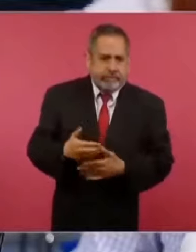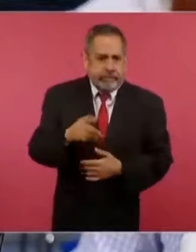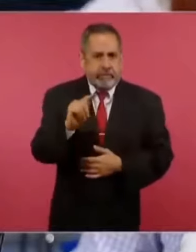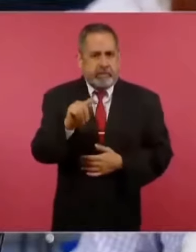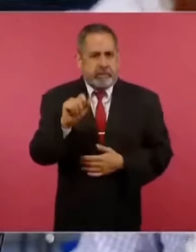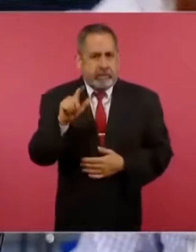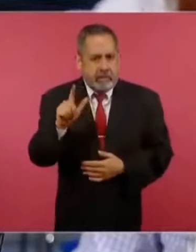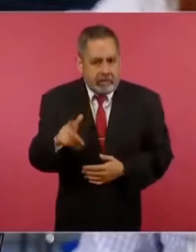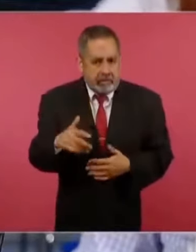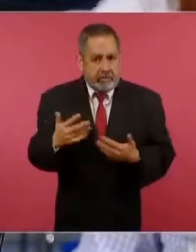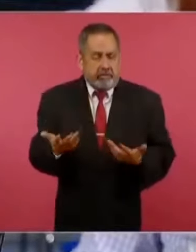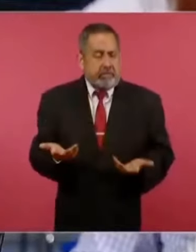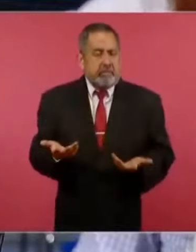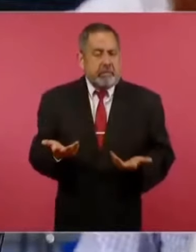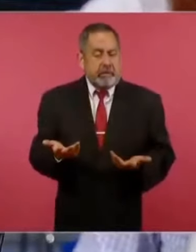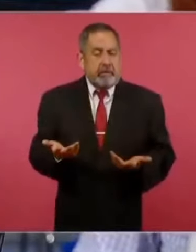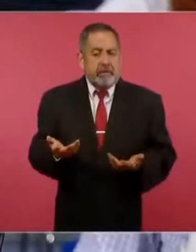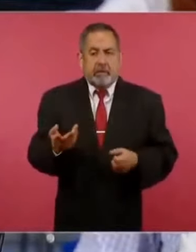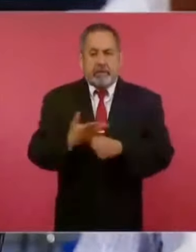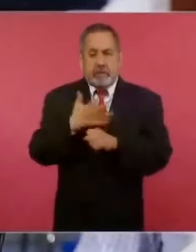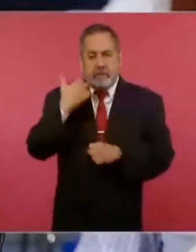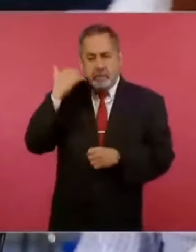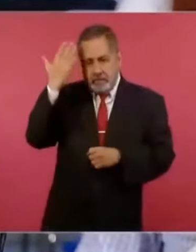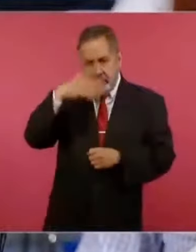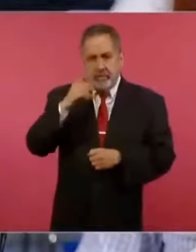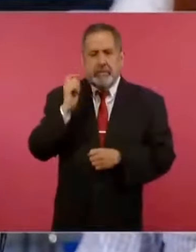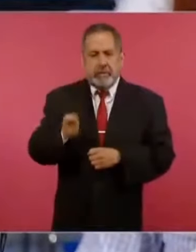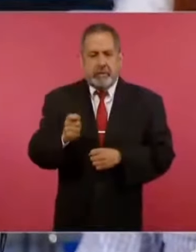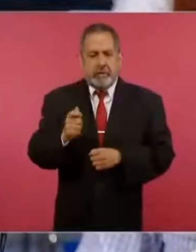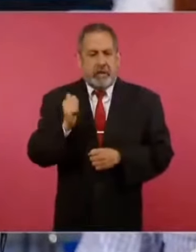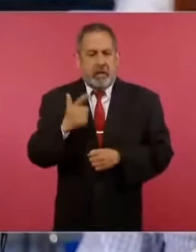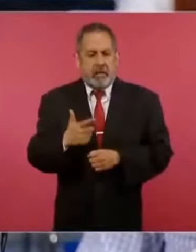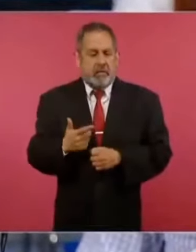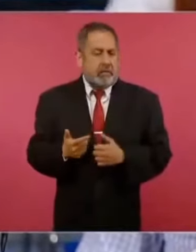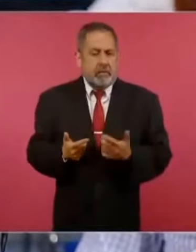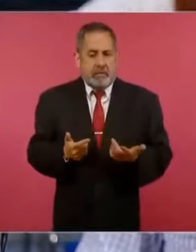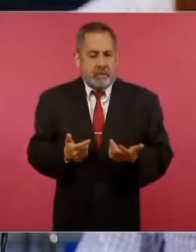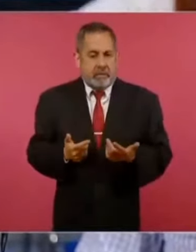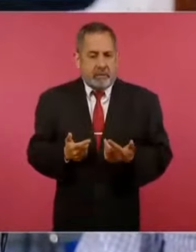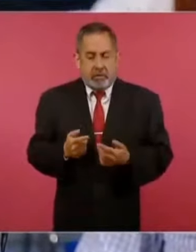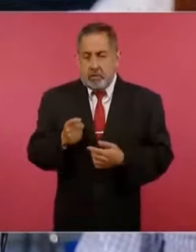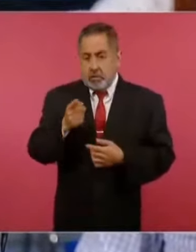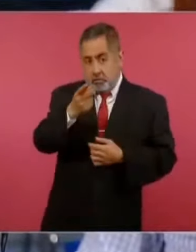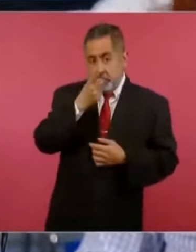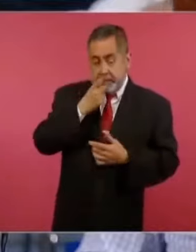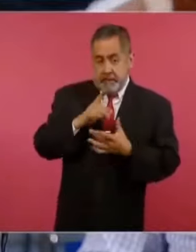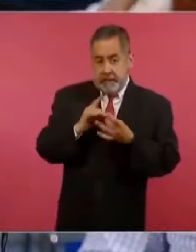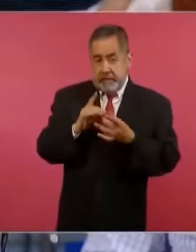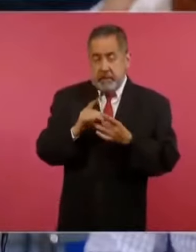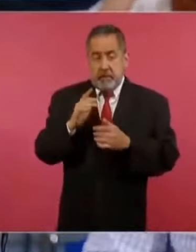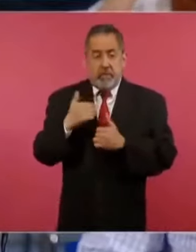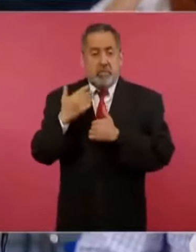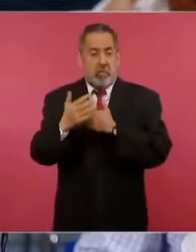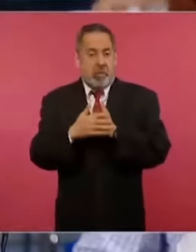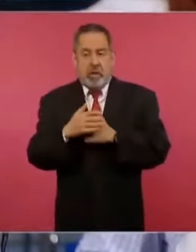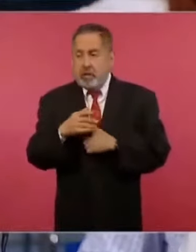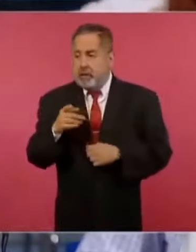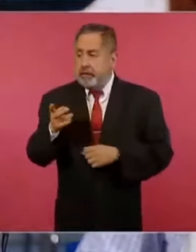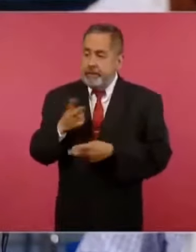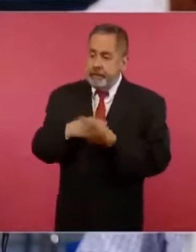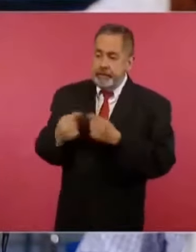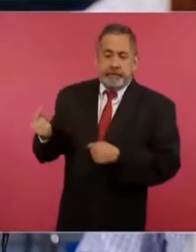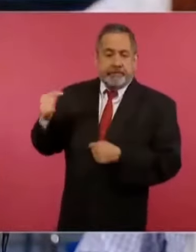y también saber si en algún momento, nos había comentado si en algún momento va a traer